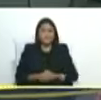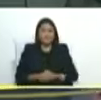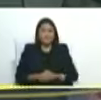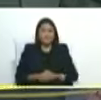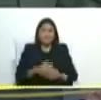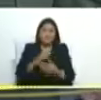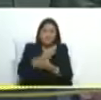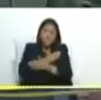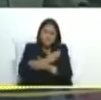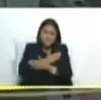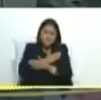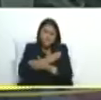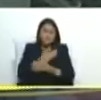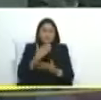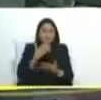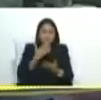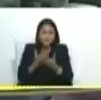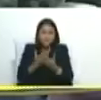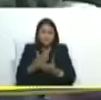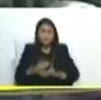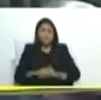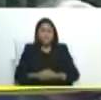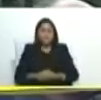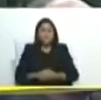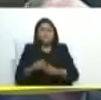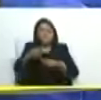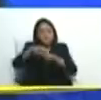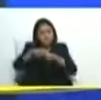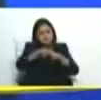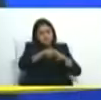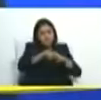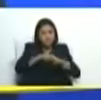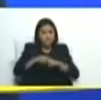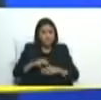Mis felicitaciones, mi agradecimiento. Muy bien, pueden sentarse.